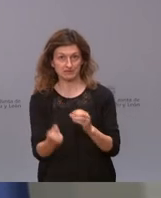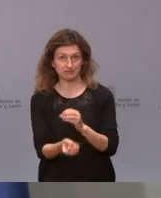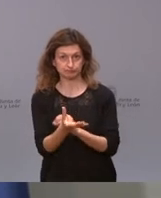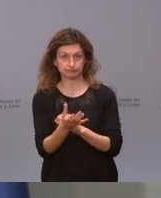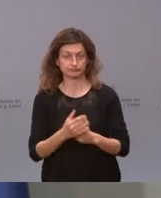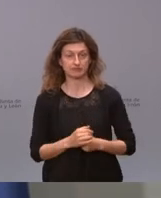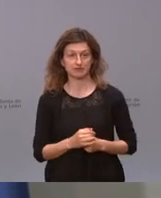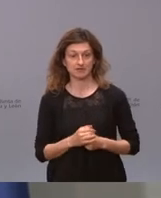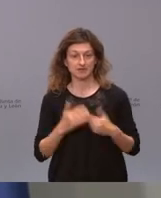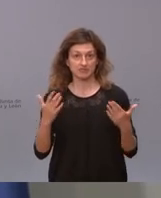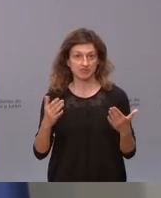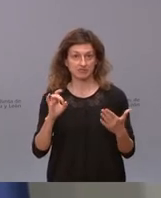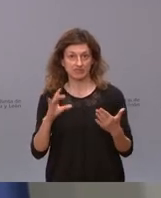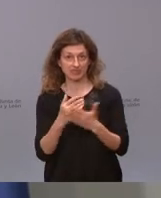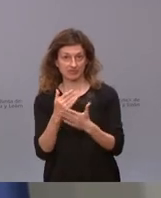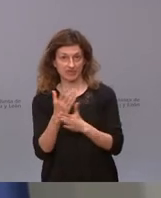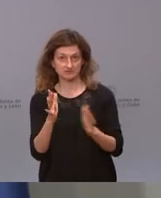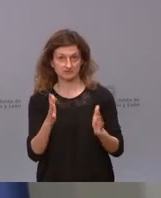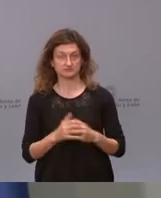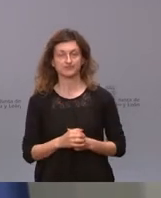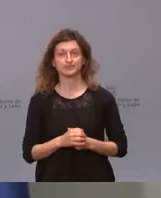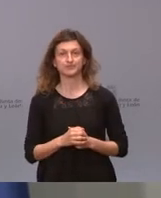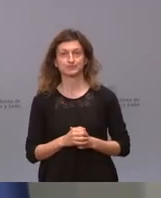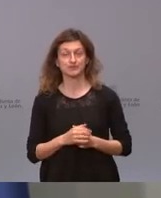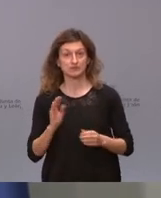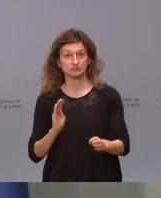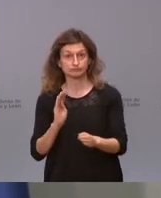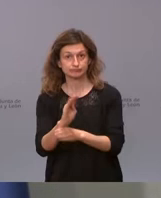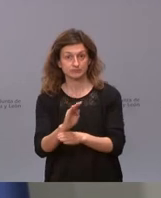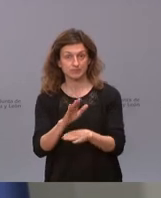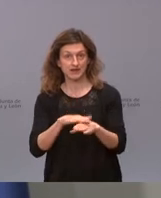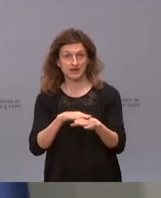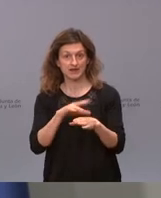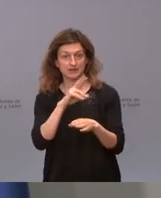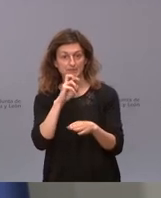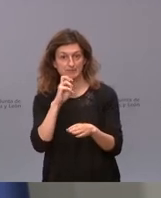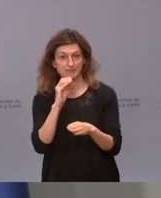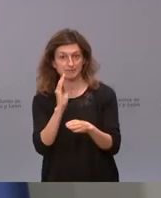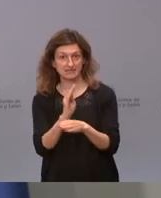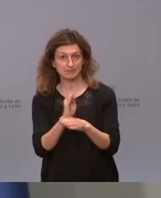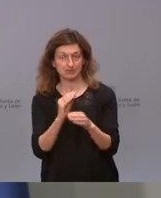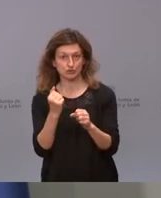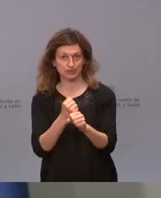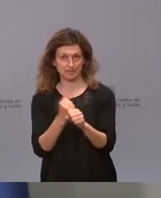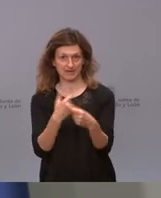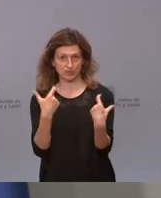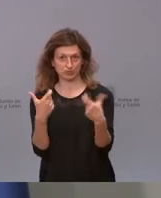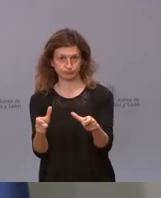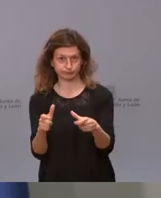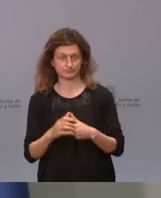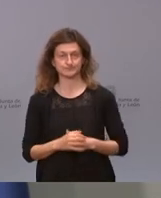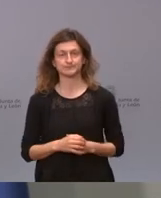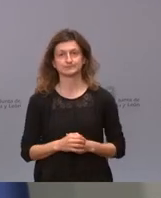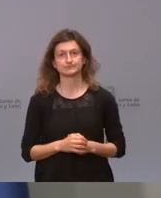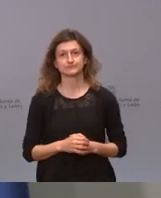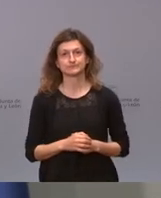10, 15 días, y son las ayudas destinadas al mantenimiento del empleo en ese sector. Es exactamente